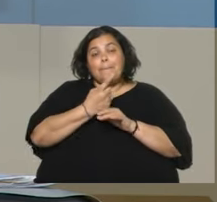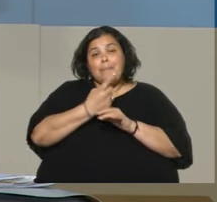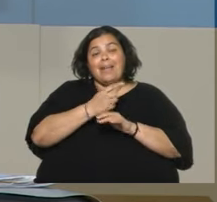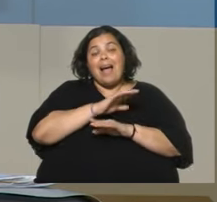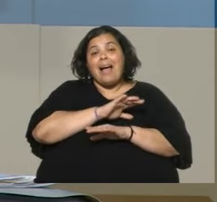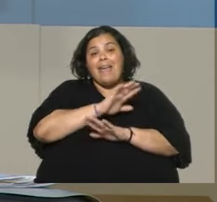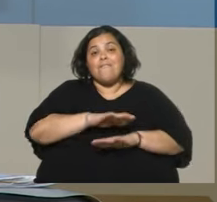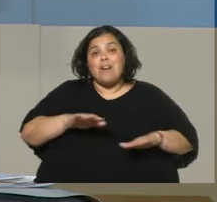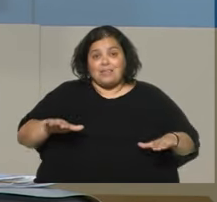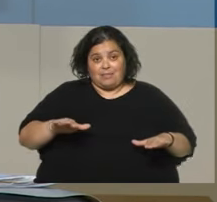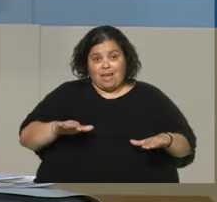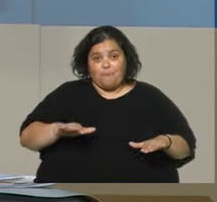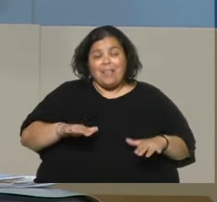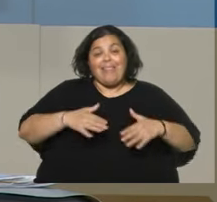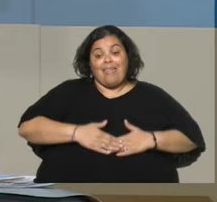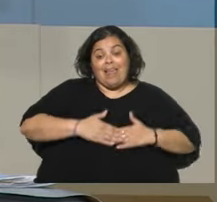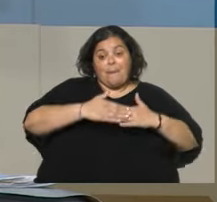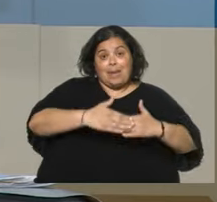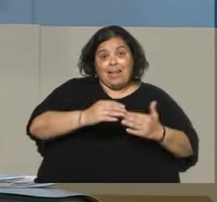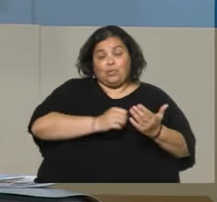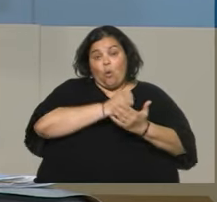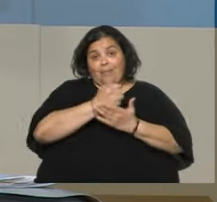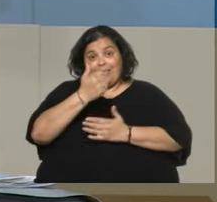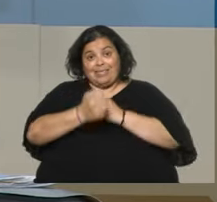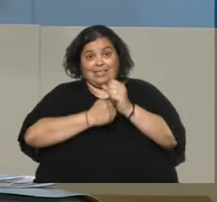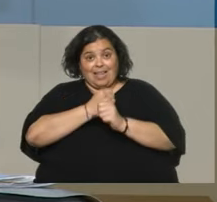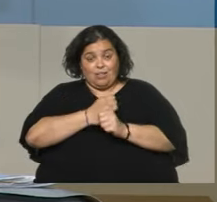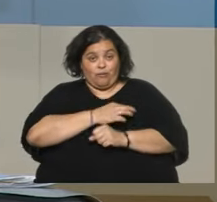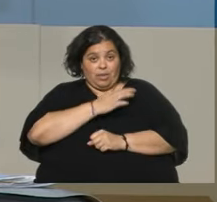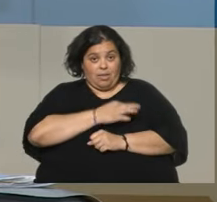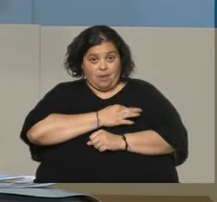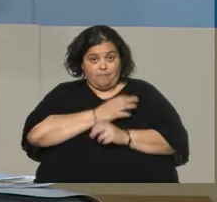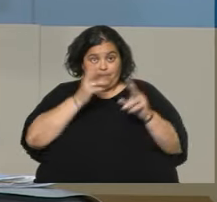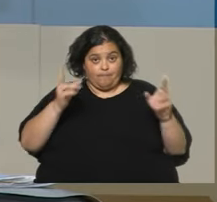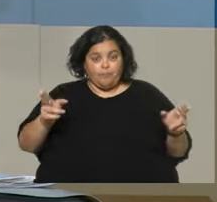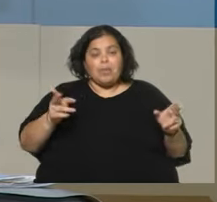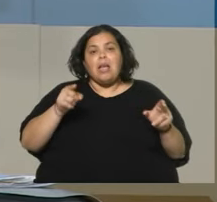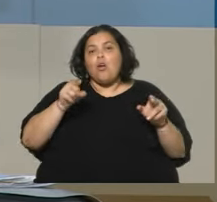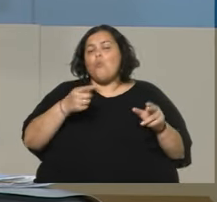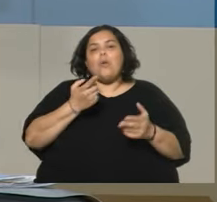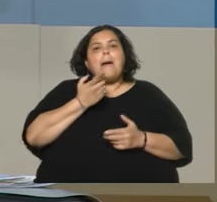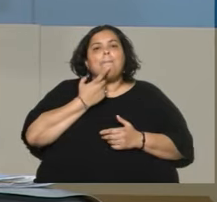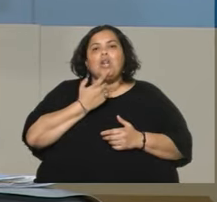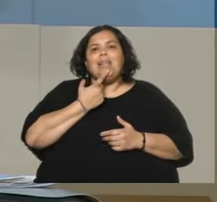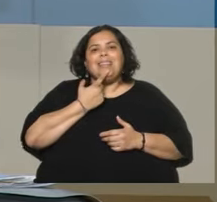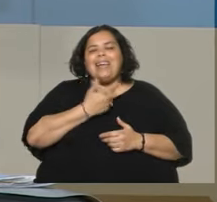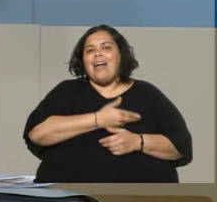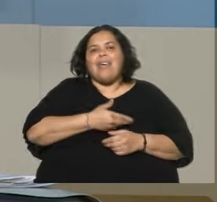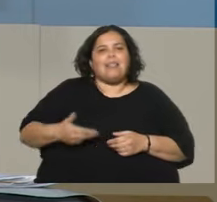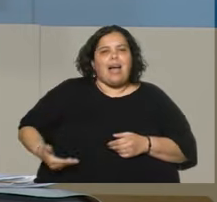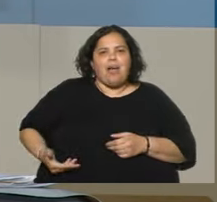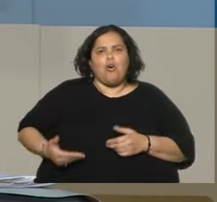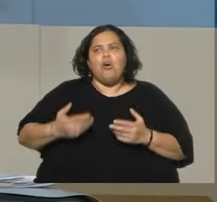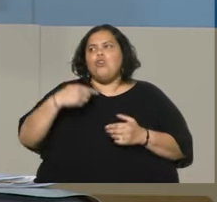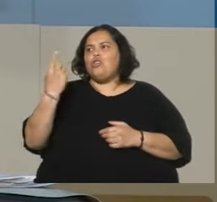seis años de vida, infancia y adolescencia, como una política de Estado que cuando cualquier persona nos escucha que los políticos fácilmente